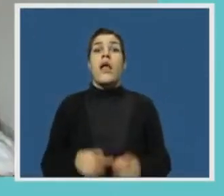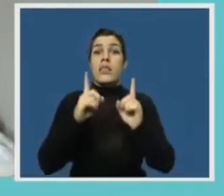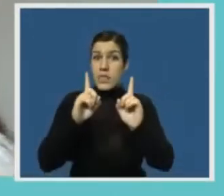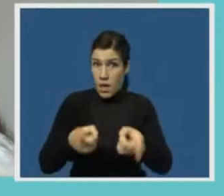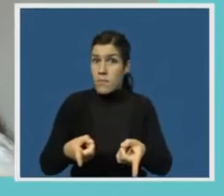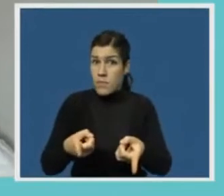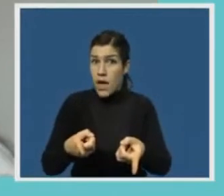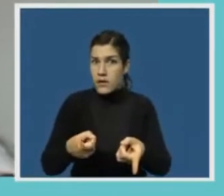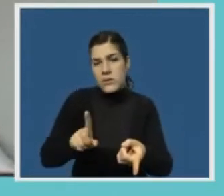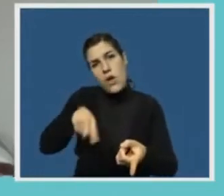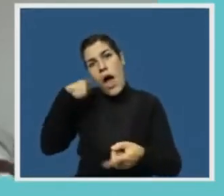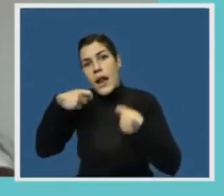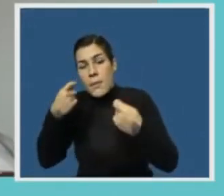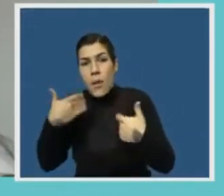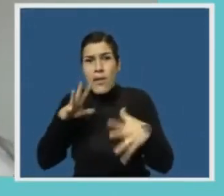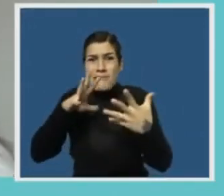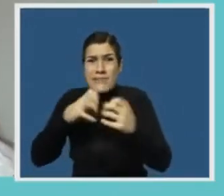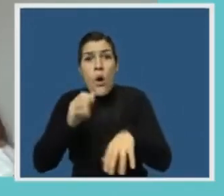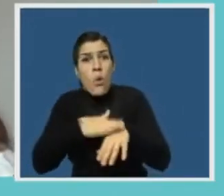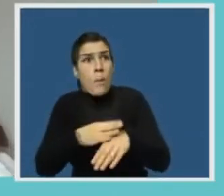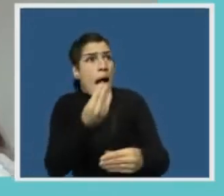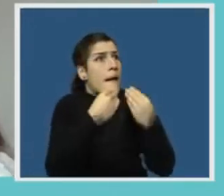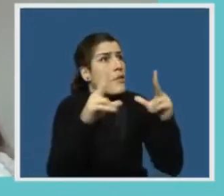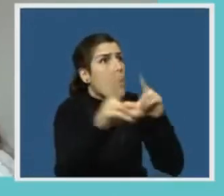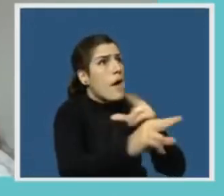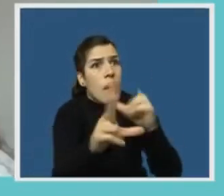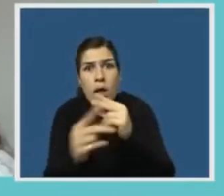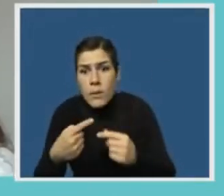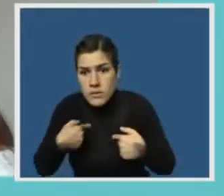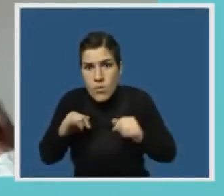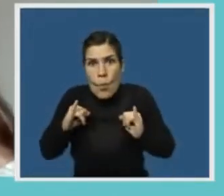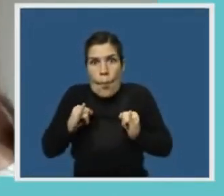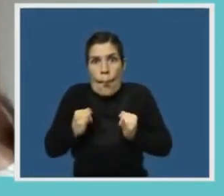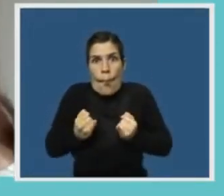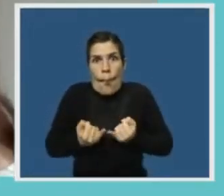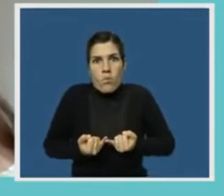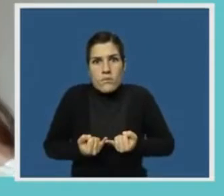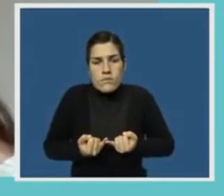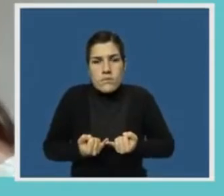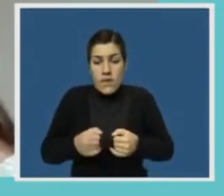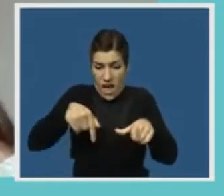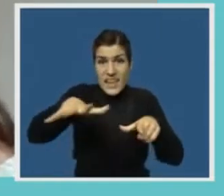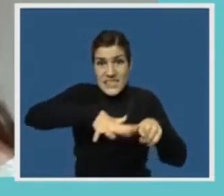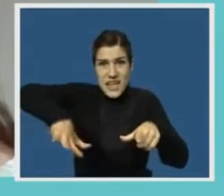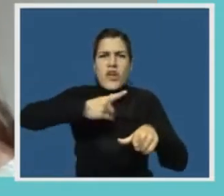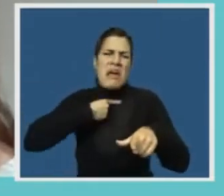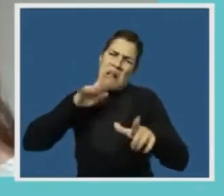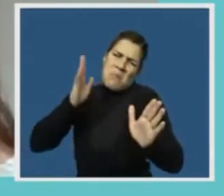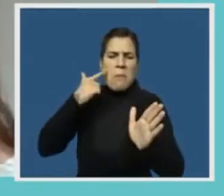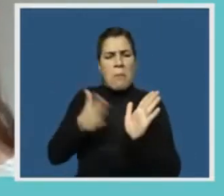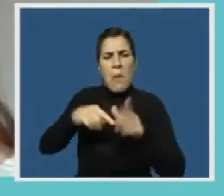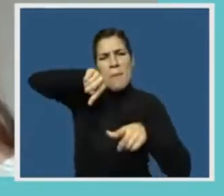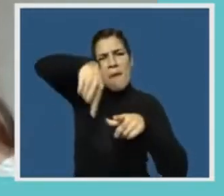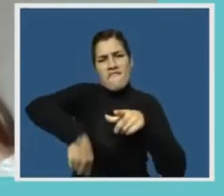indirecta a través del alimento. El sitio que se propone perforar se superpone con un área sumamente